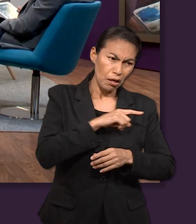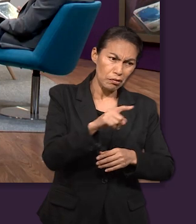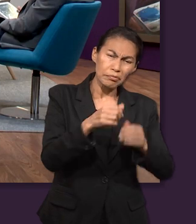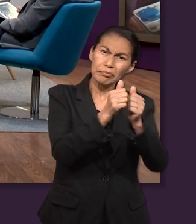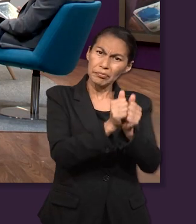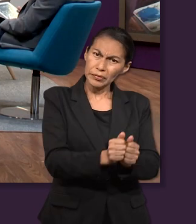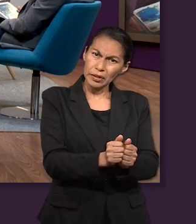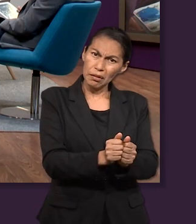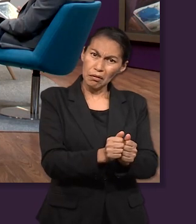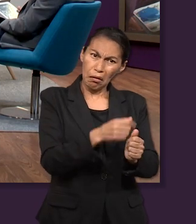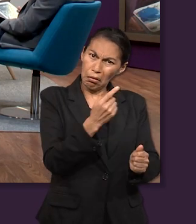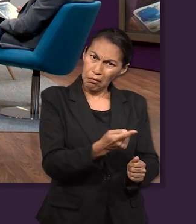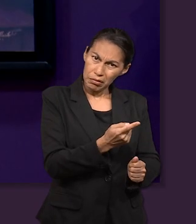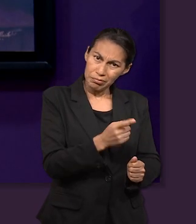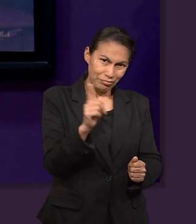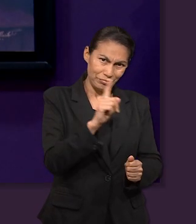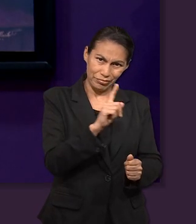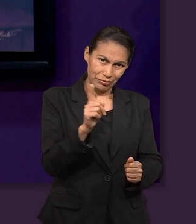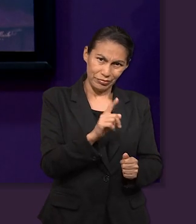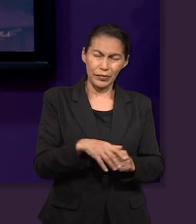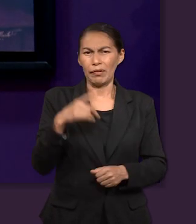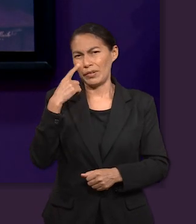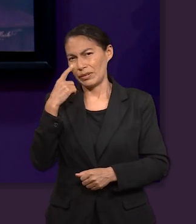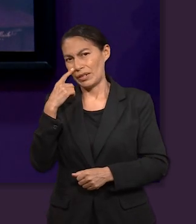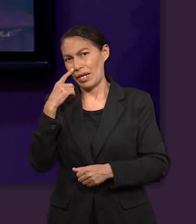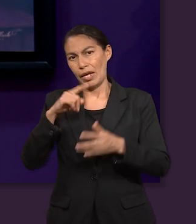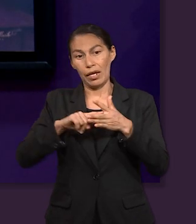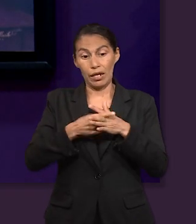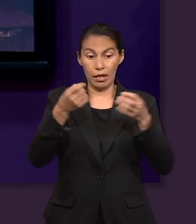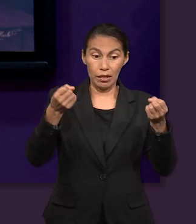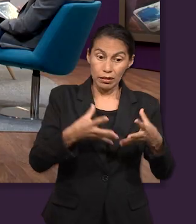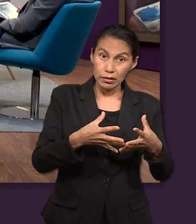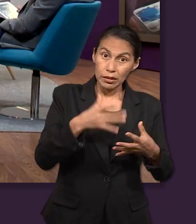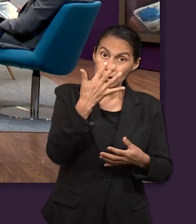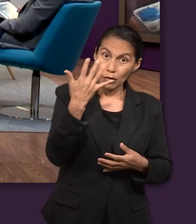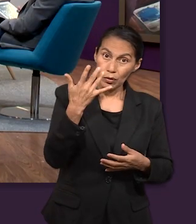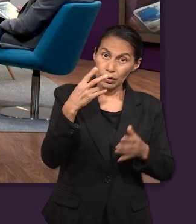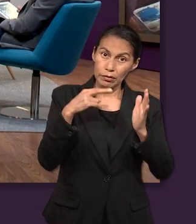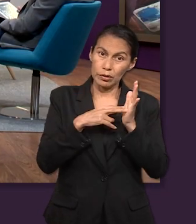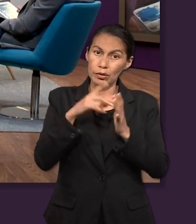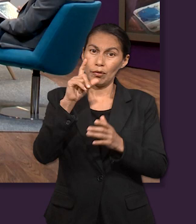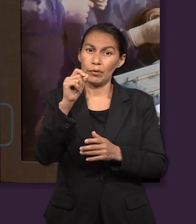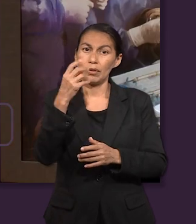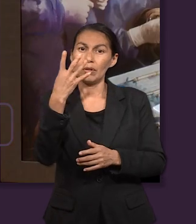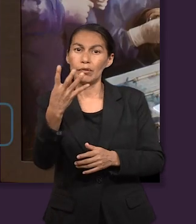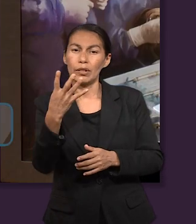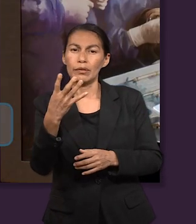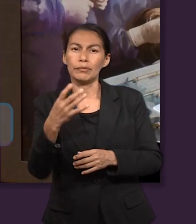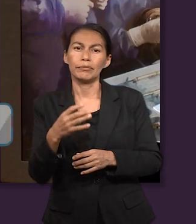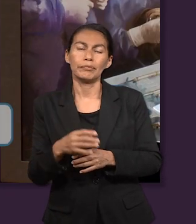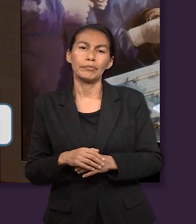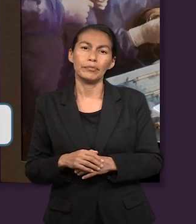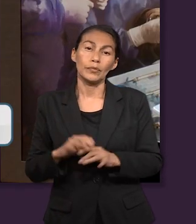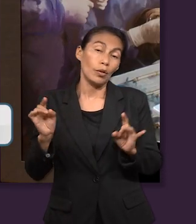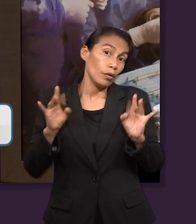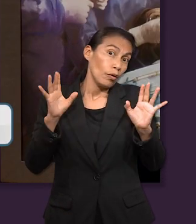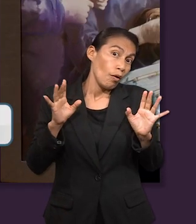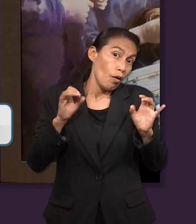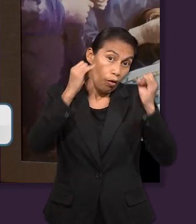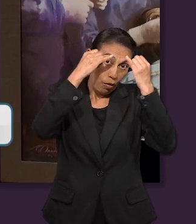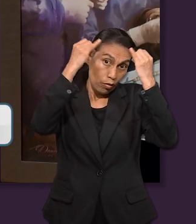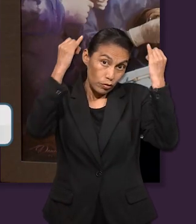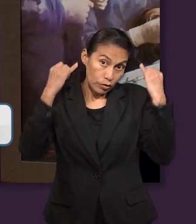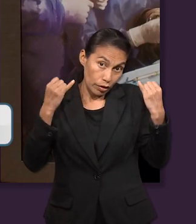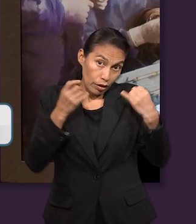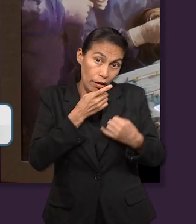cumplir. Ellos estaban allí como extranjeros. Miren cómo dice Génesis 50, 24. Un día José